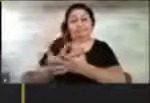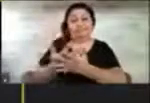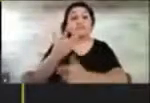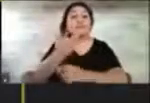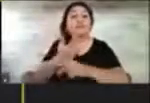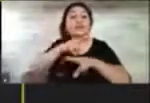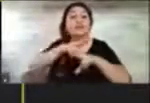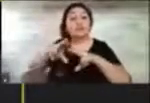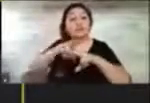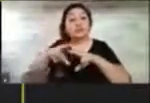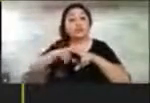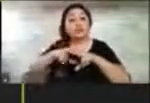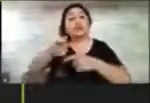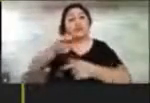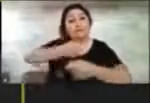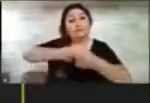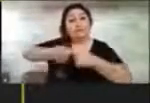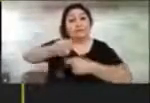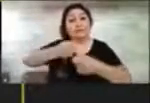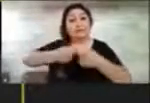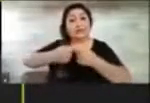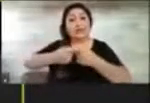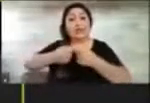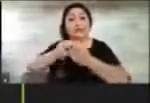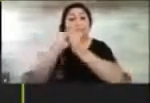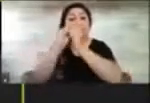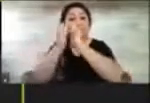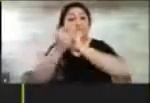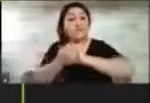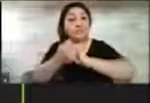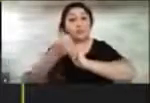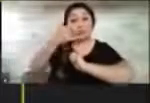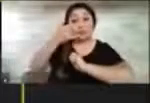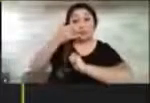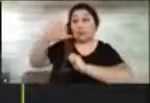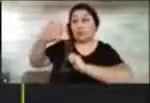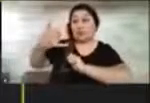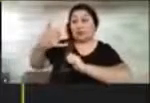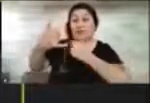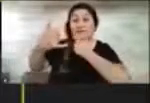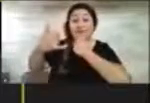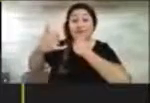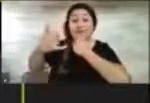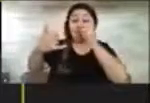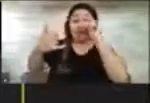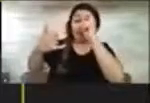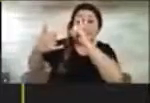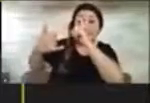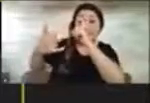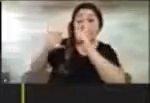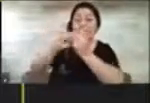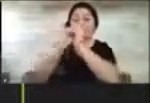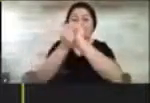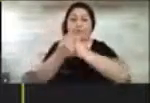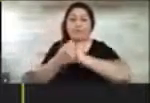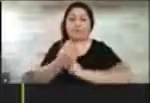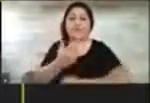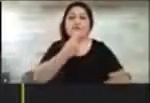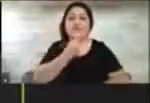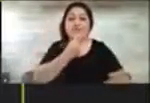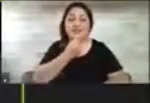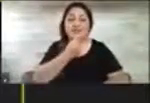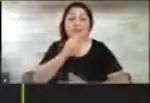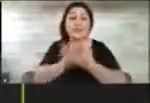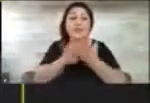que transforman un celular complejo en un celular entre comillas simple, como la que ustedes están viendo acá,